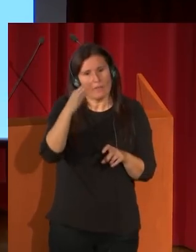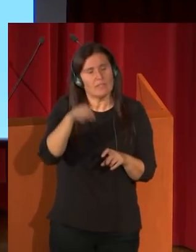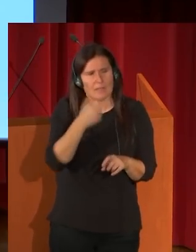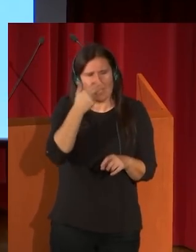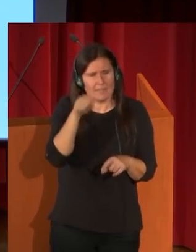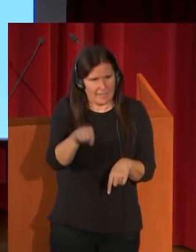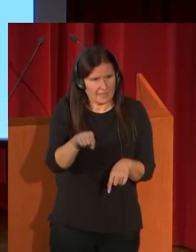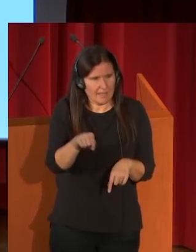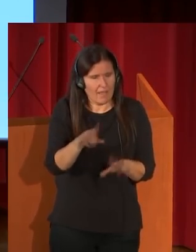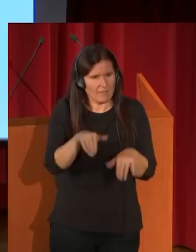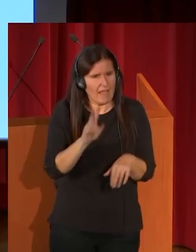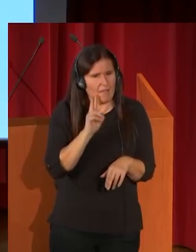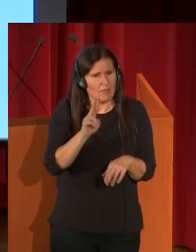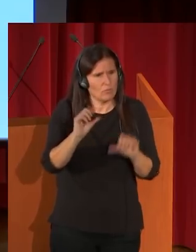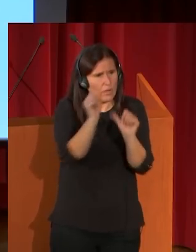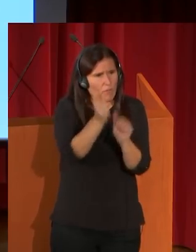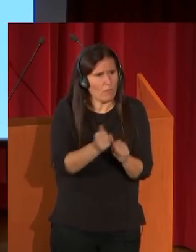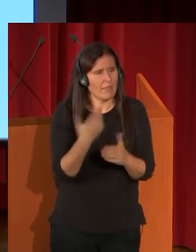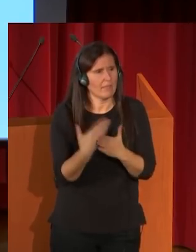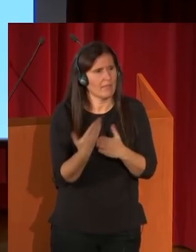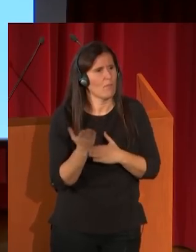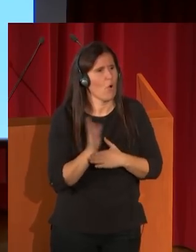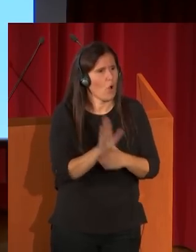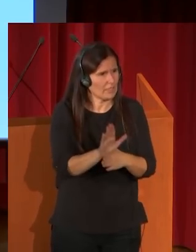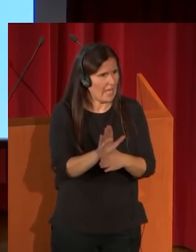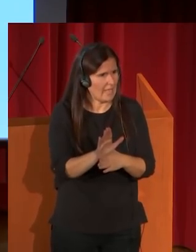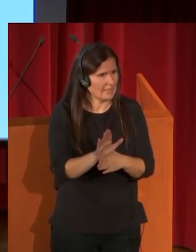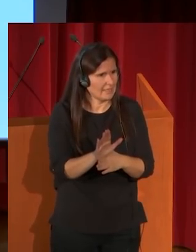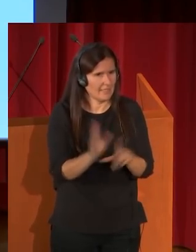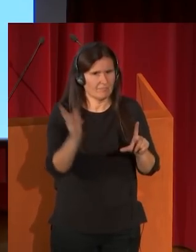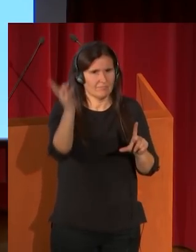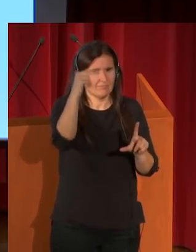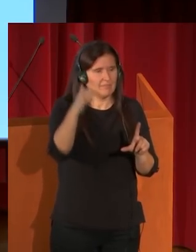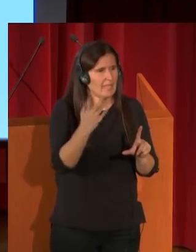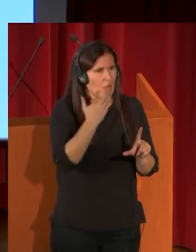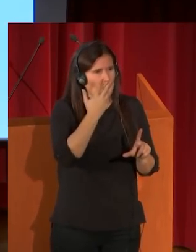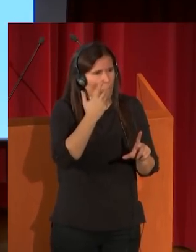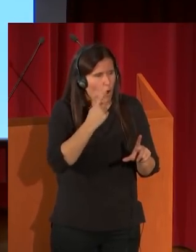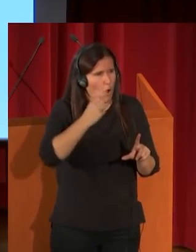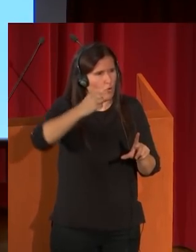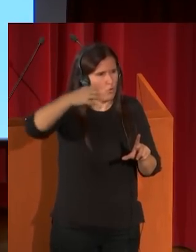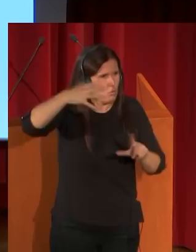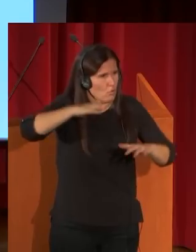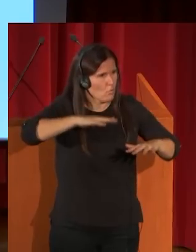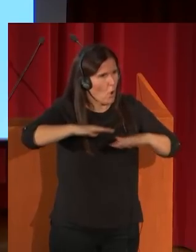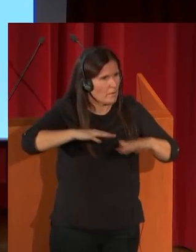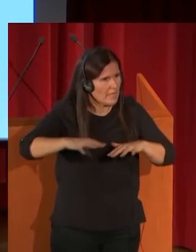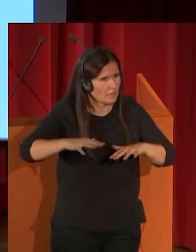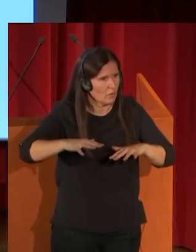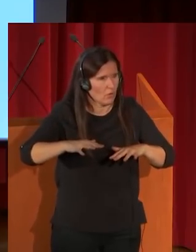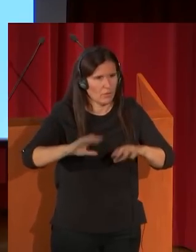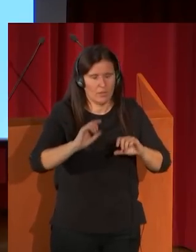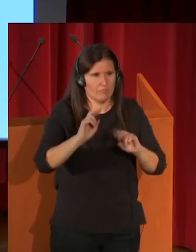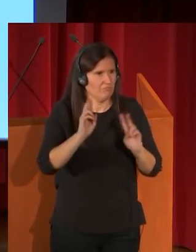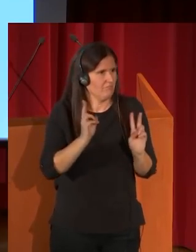ve ahí una manera de mostrar ese pintoresquismo del color, de la luz, del movimiento, con un dinamismo